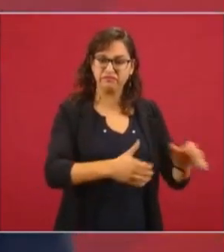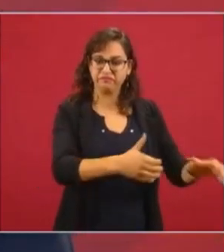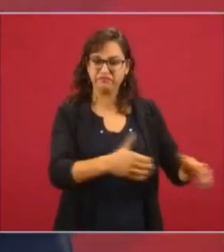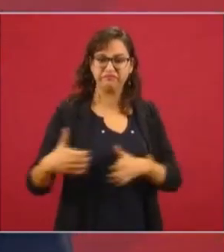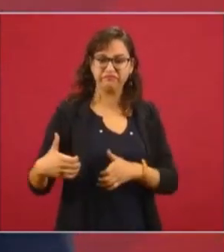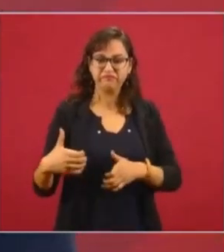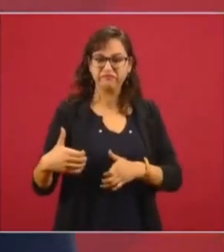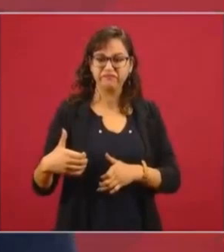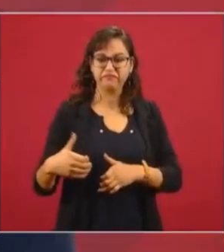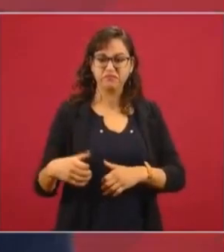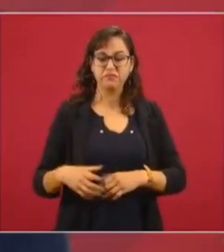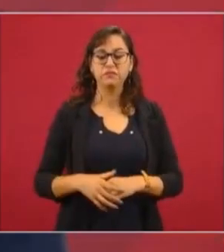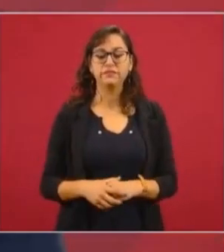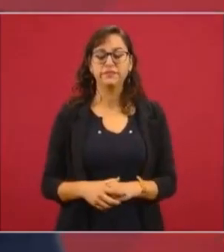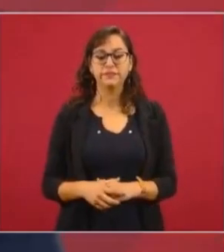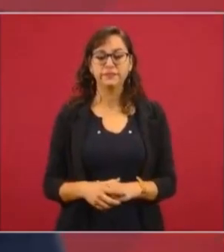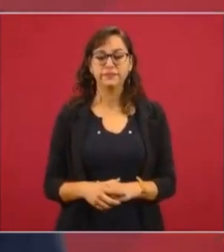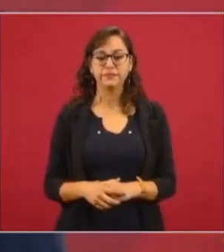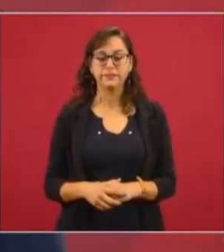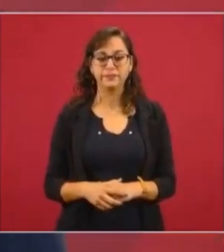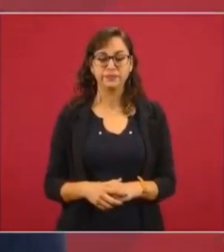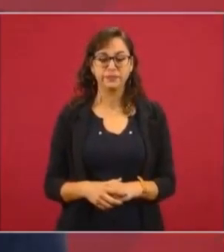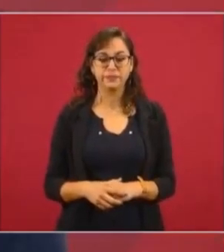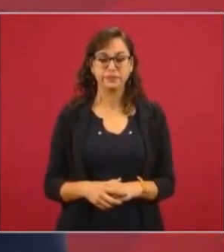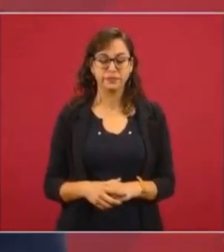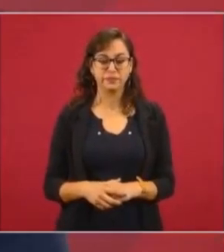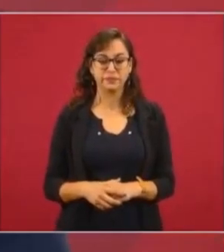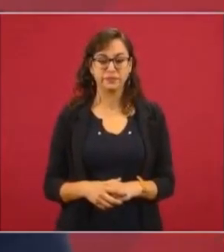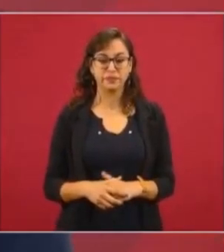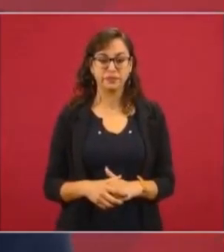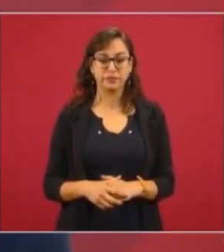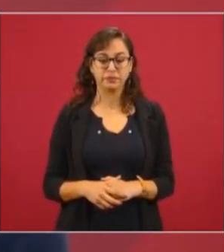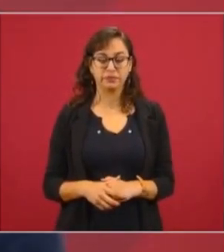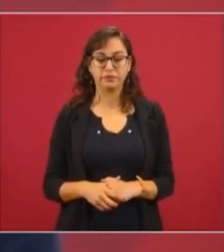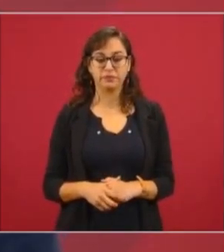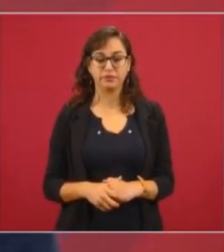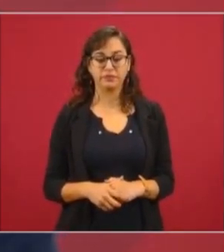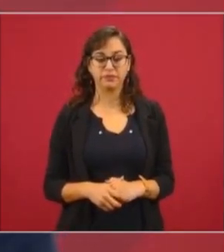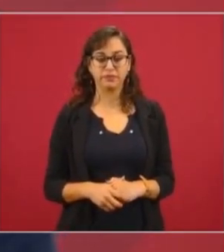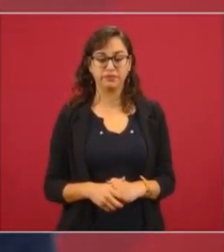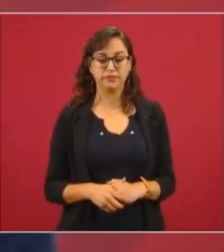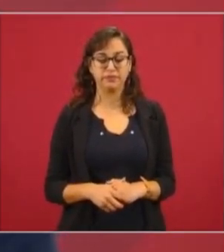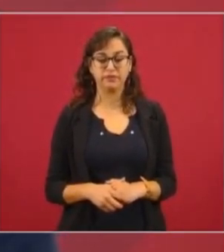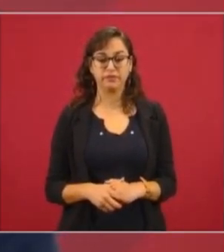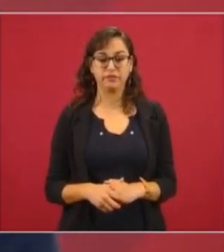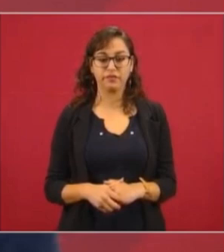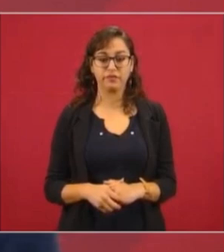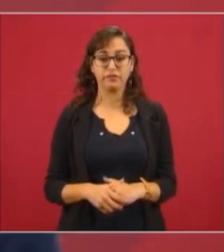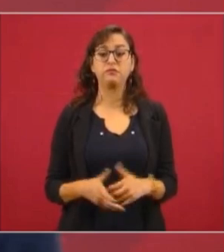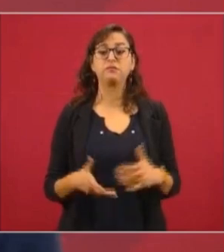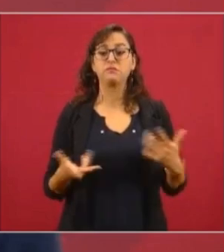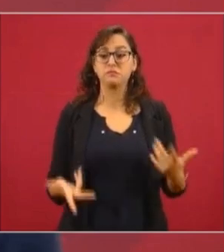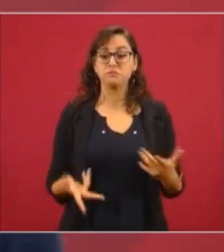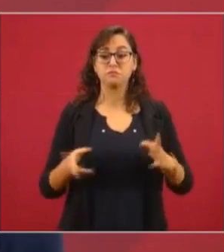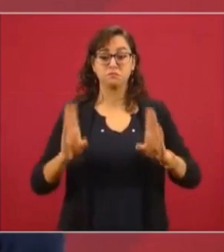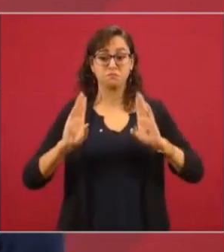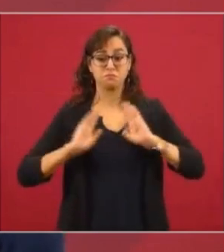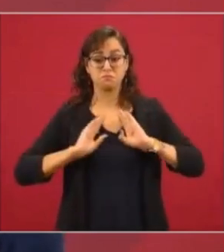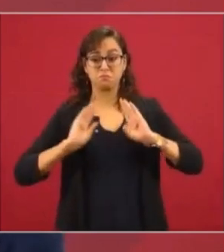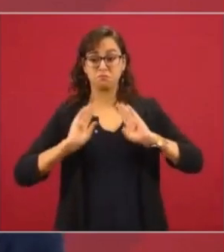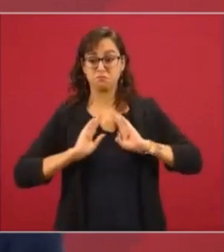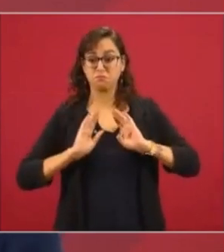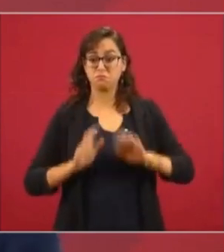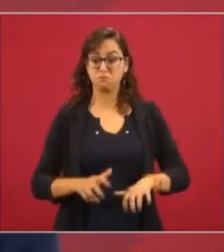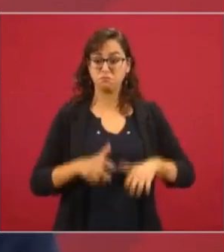cada vez que había un desfile militar, una parada